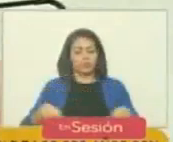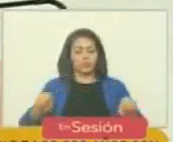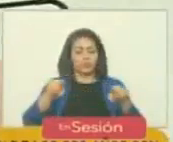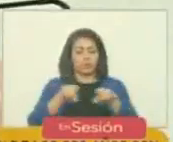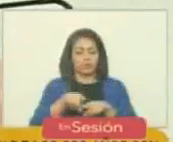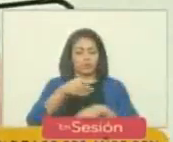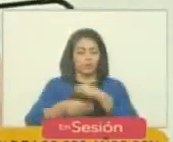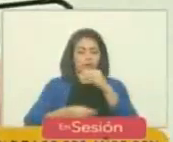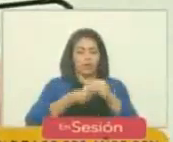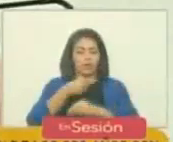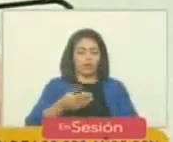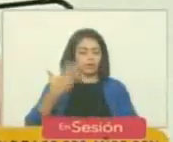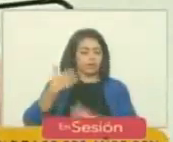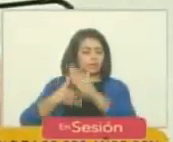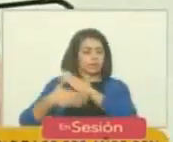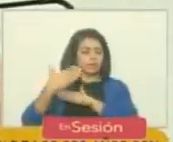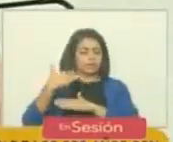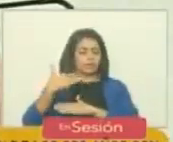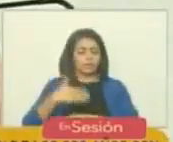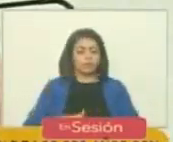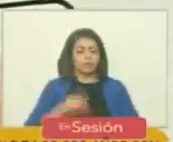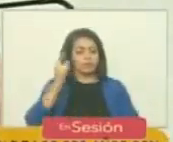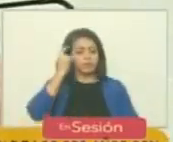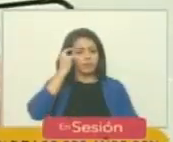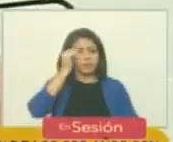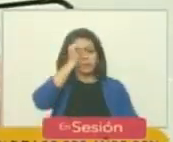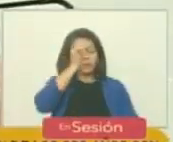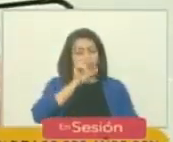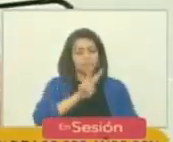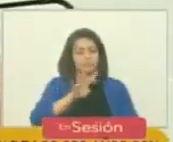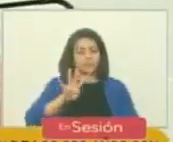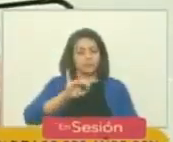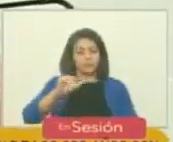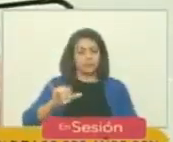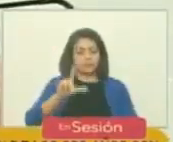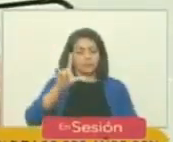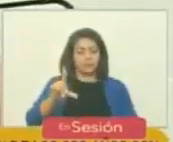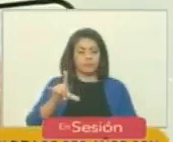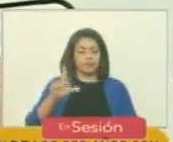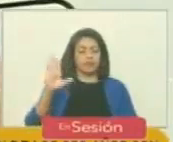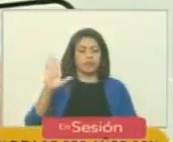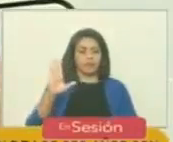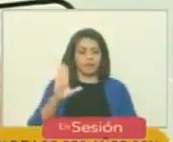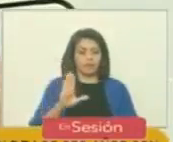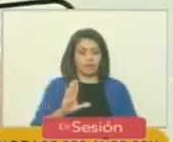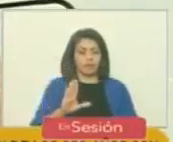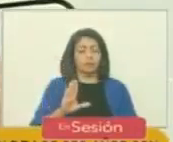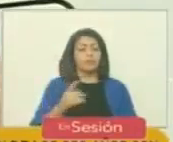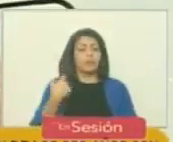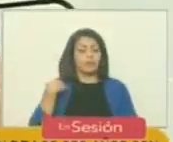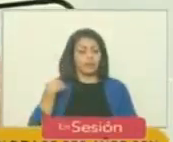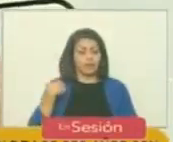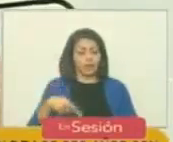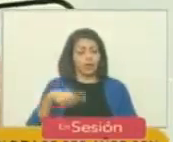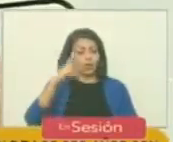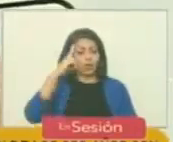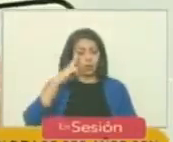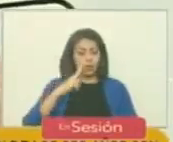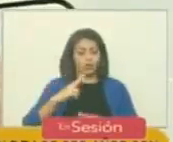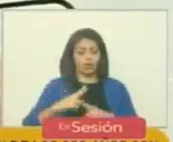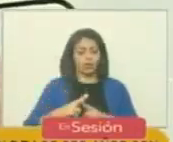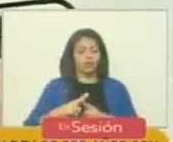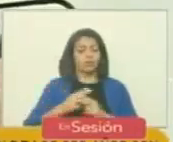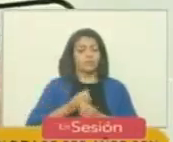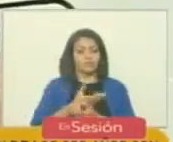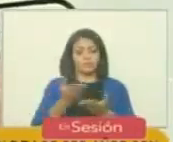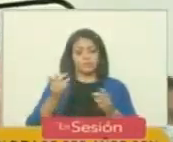lo ocurrido el pasado día domingo 24 de julio, tengo el inmenso, el inmenso honor de